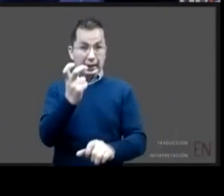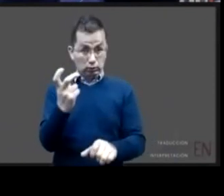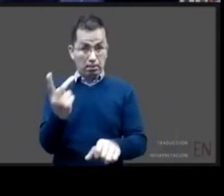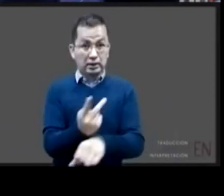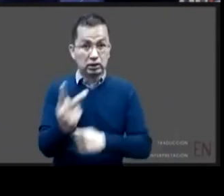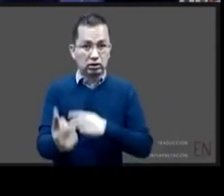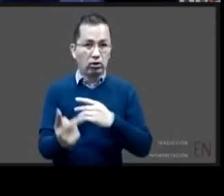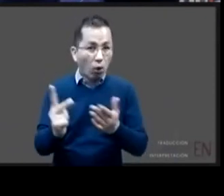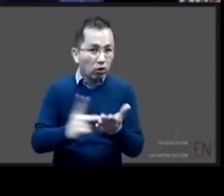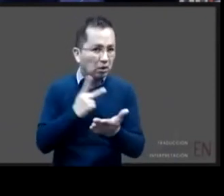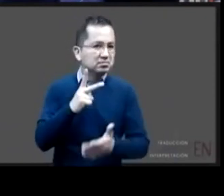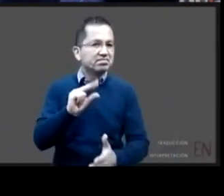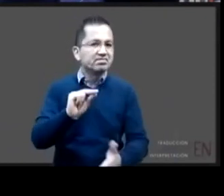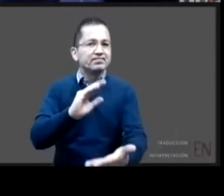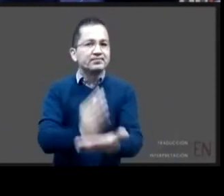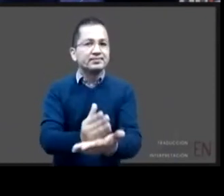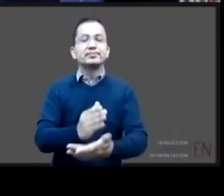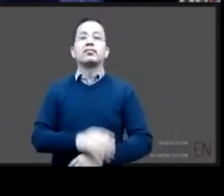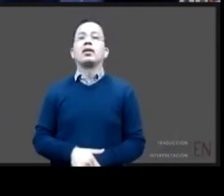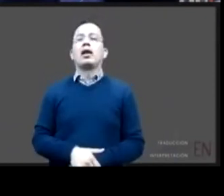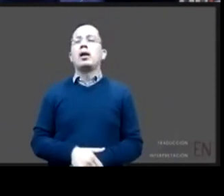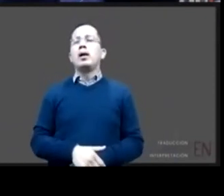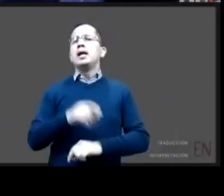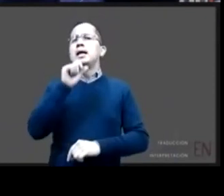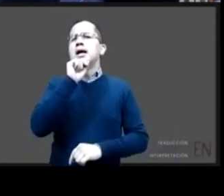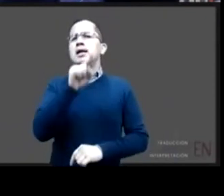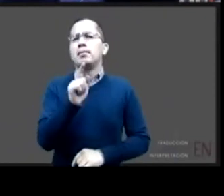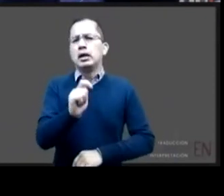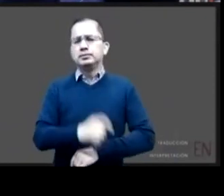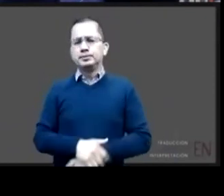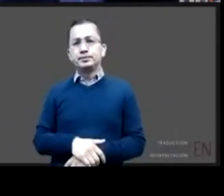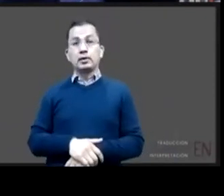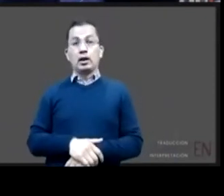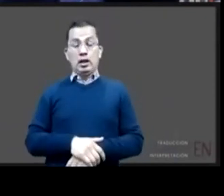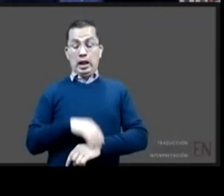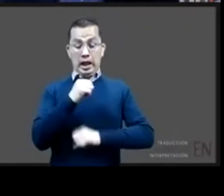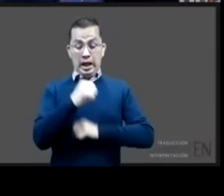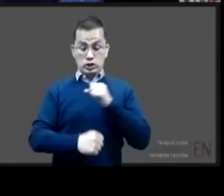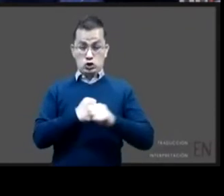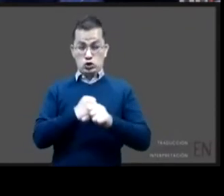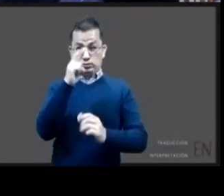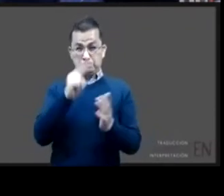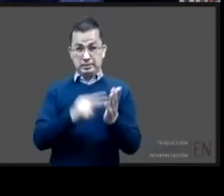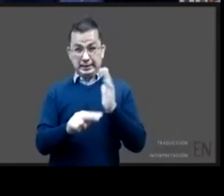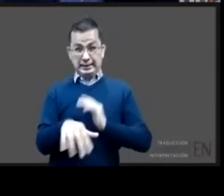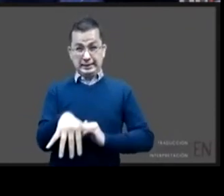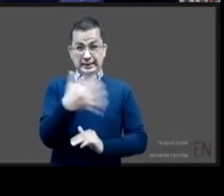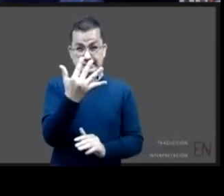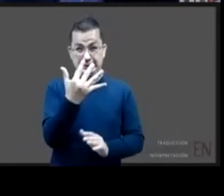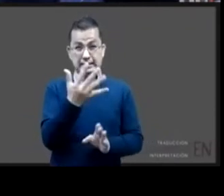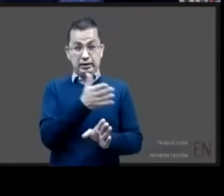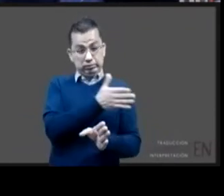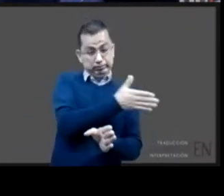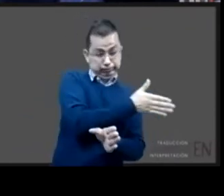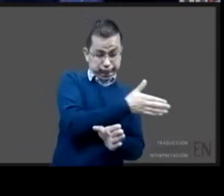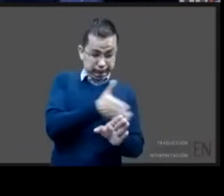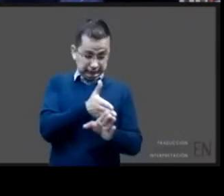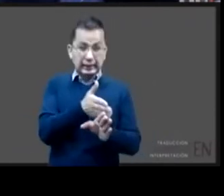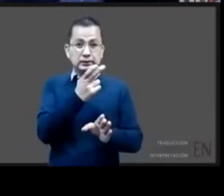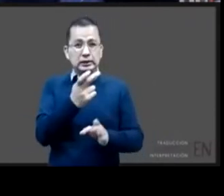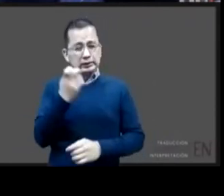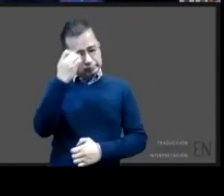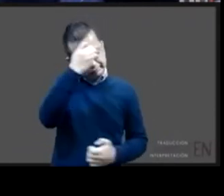bajo la visión previa al 2015 recordemos que también se hicieron esfuerzos importantes hubo